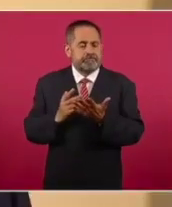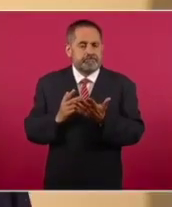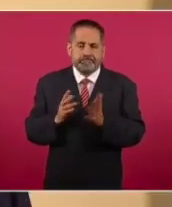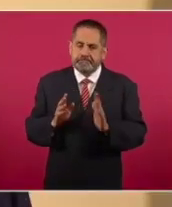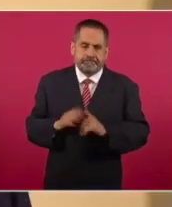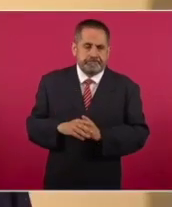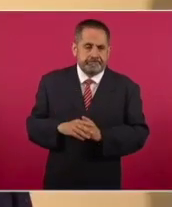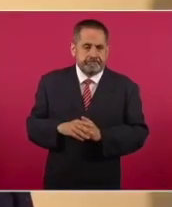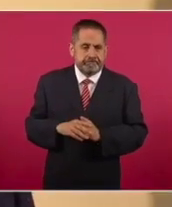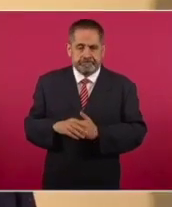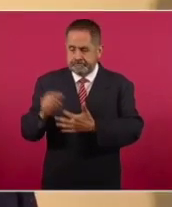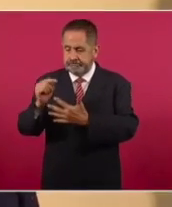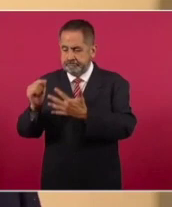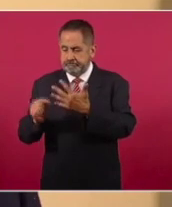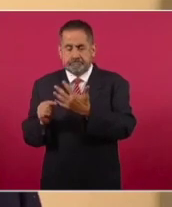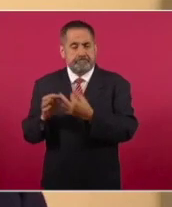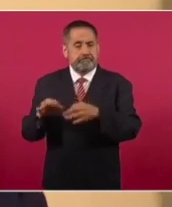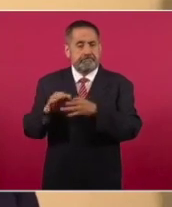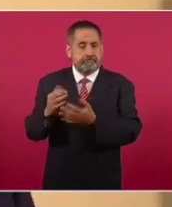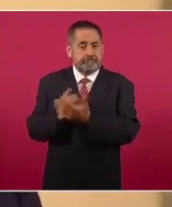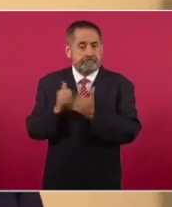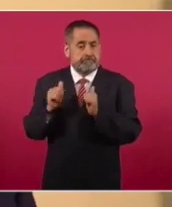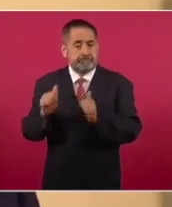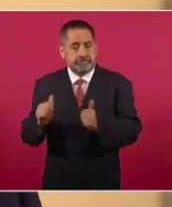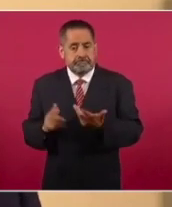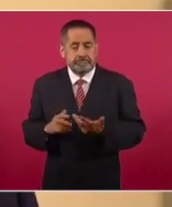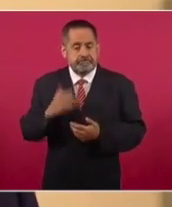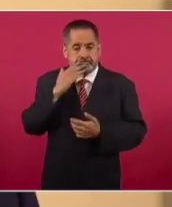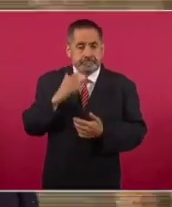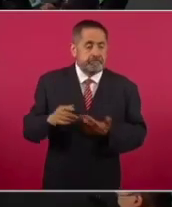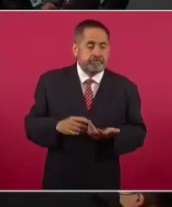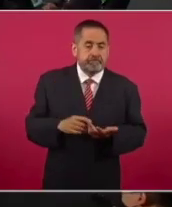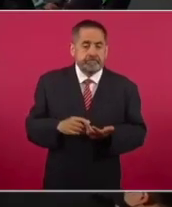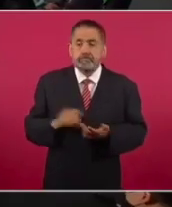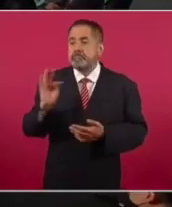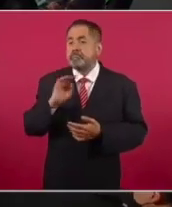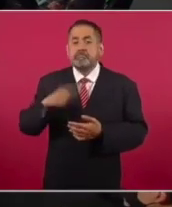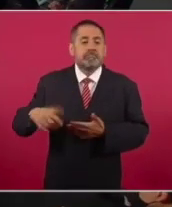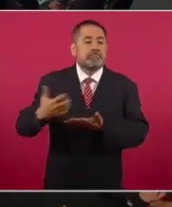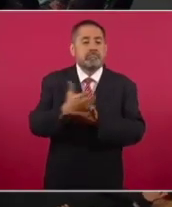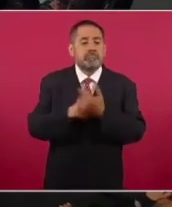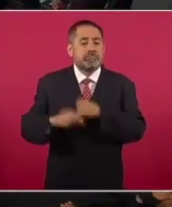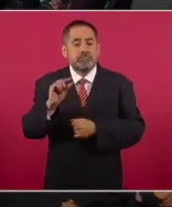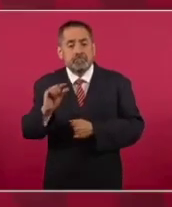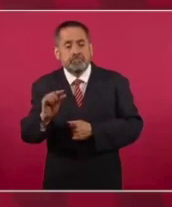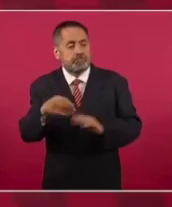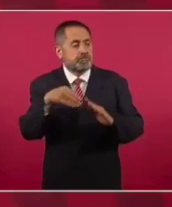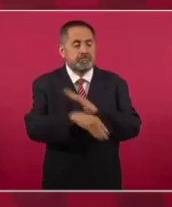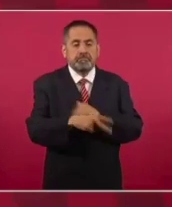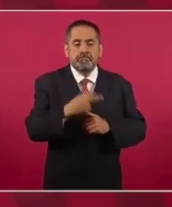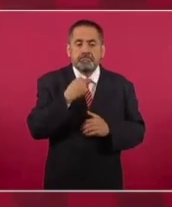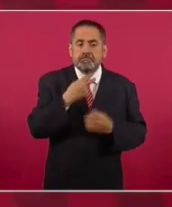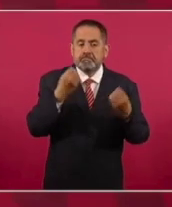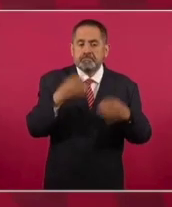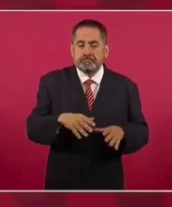menos compra, menos ingresos para la